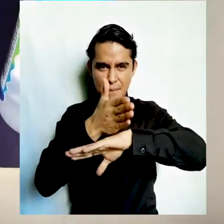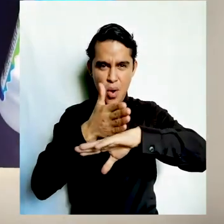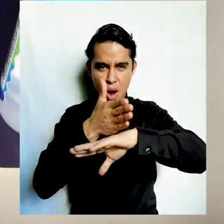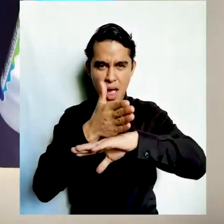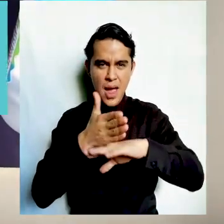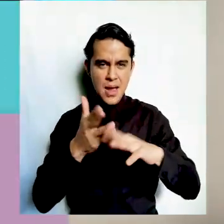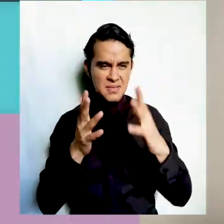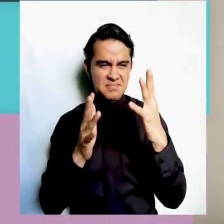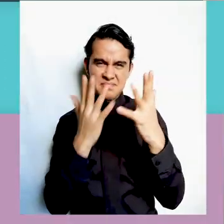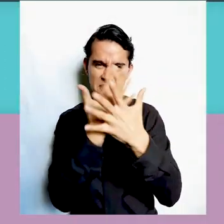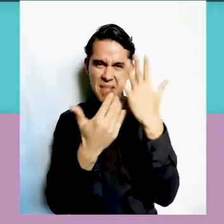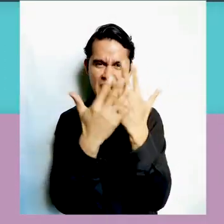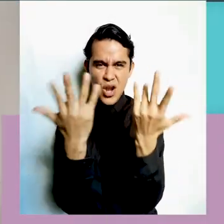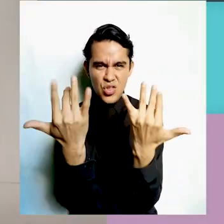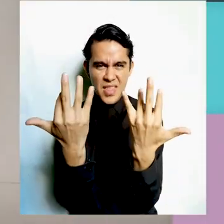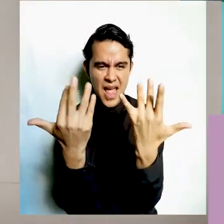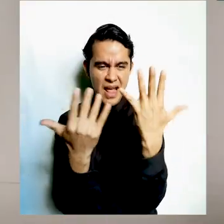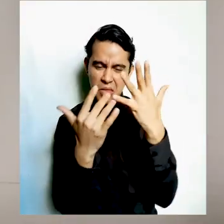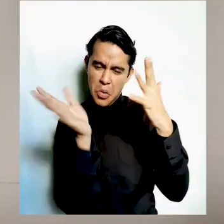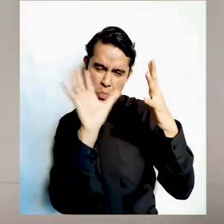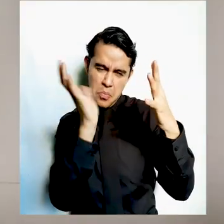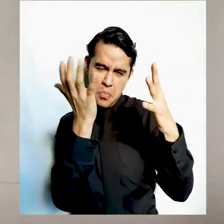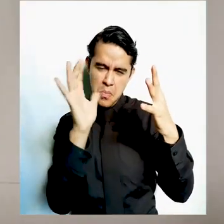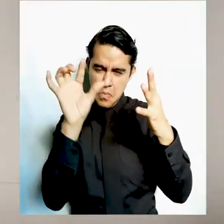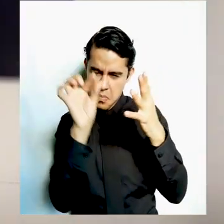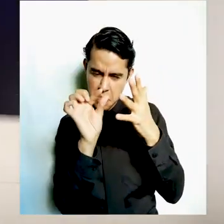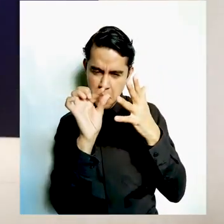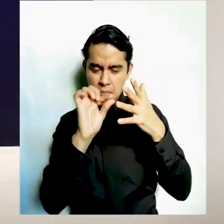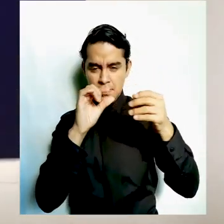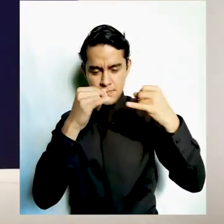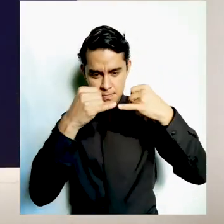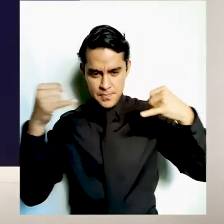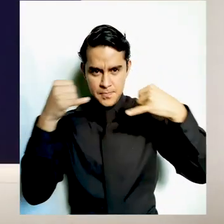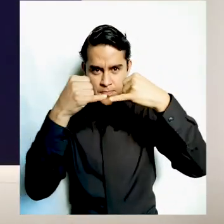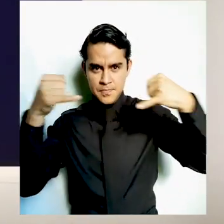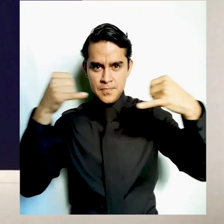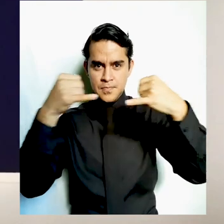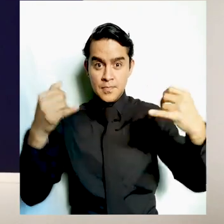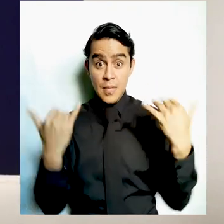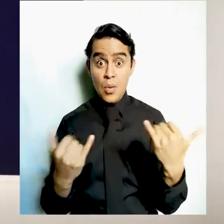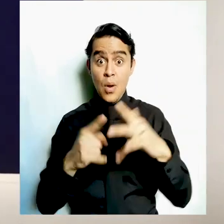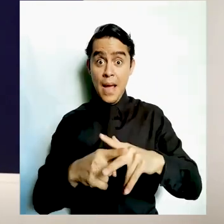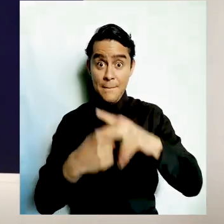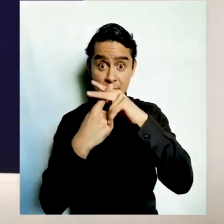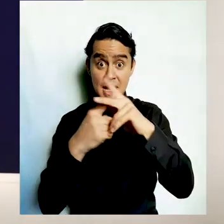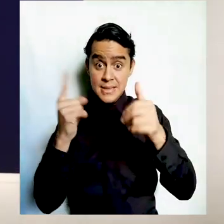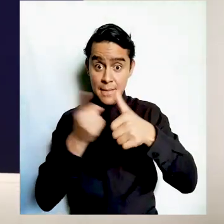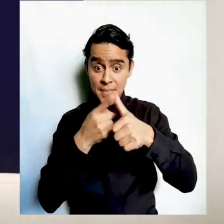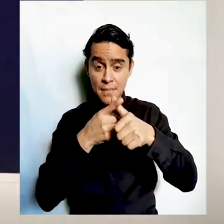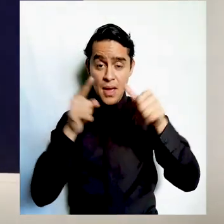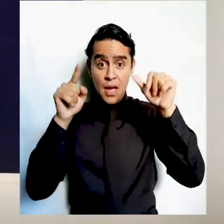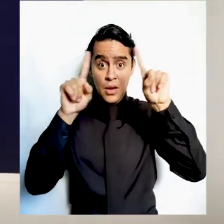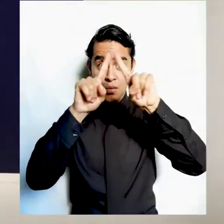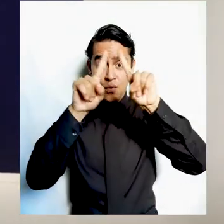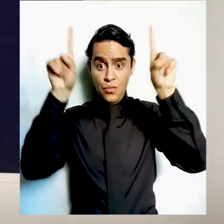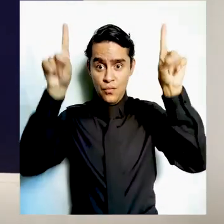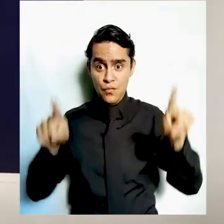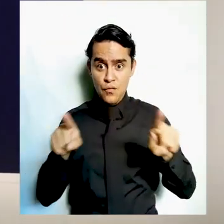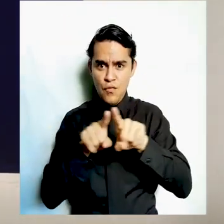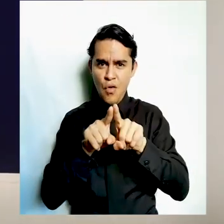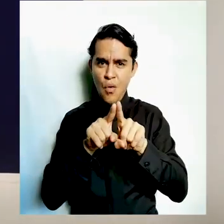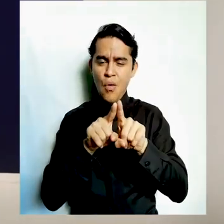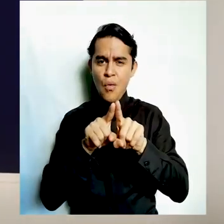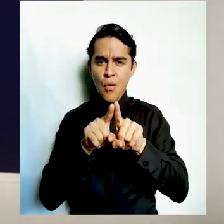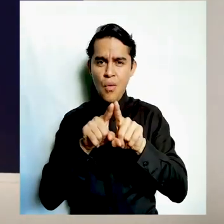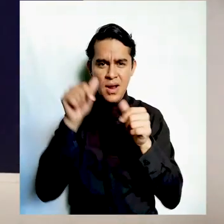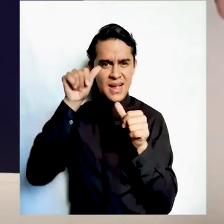darte una comparación muy bien comenzaremos a trabajar colocando el cuadrado de cartulina en una superficie plana